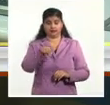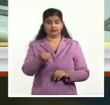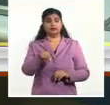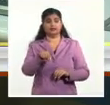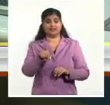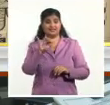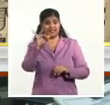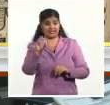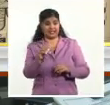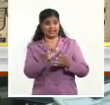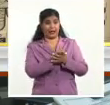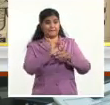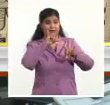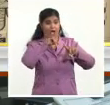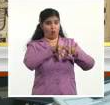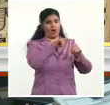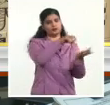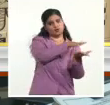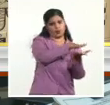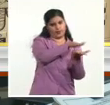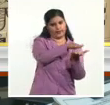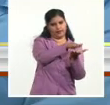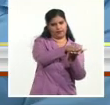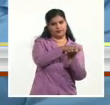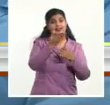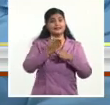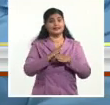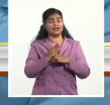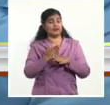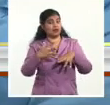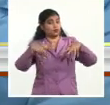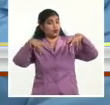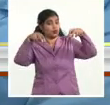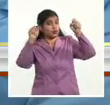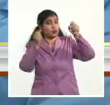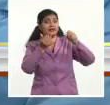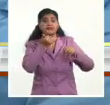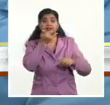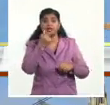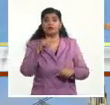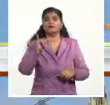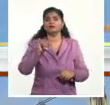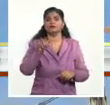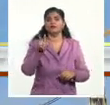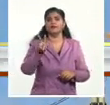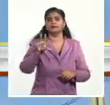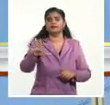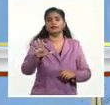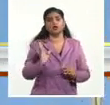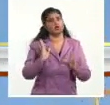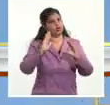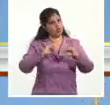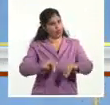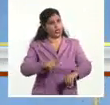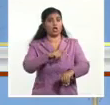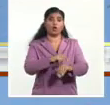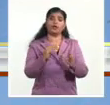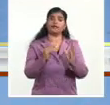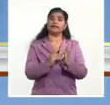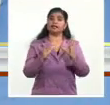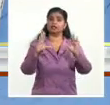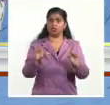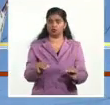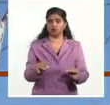son 70 MW. Eso da una afectación, un apagón de 625 MW. Estamos estimando para la hora de la